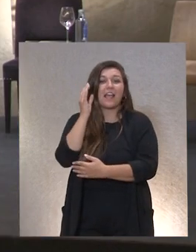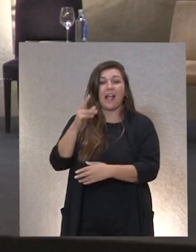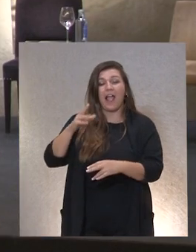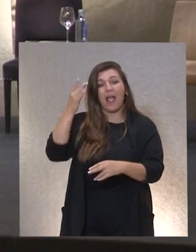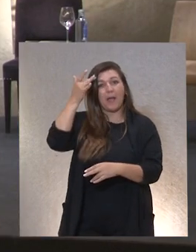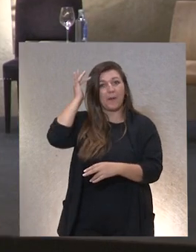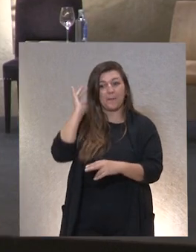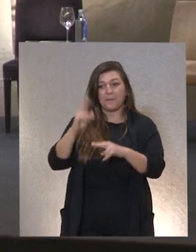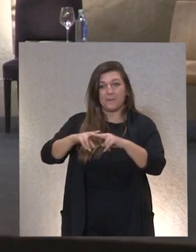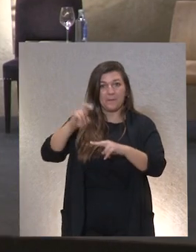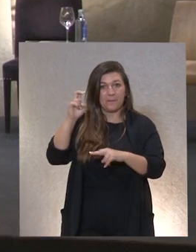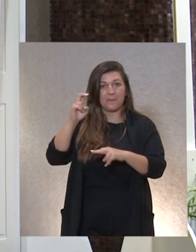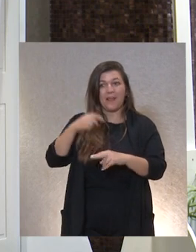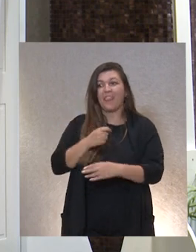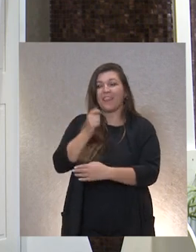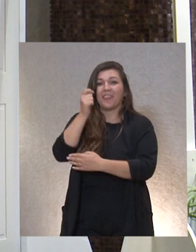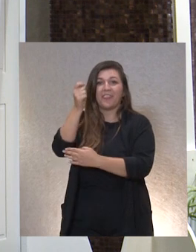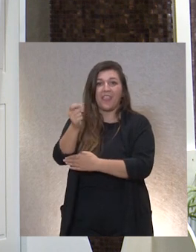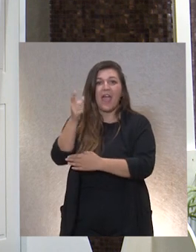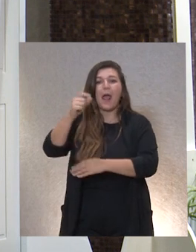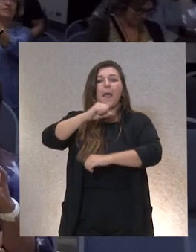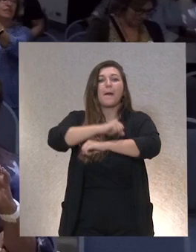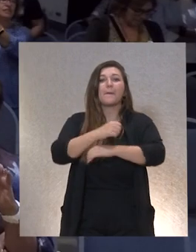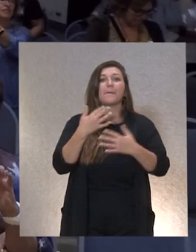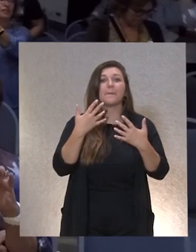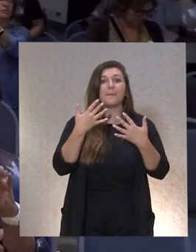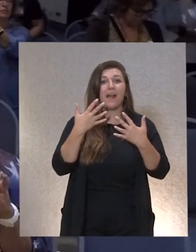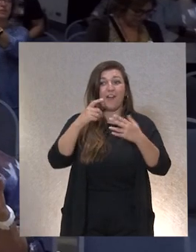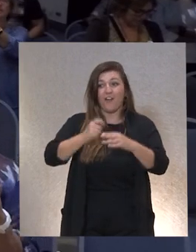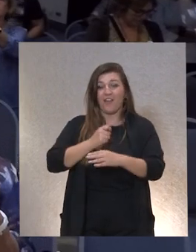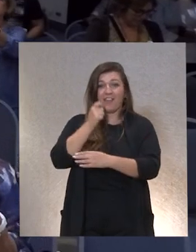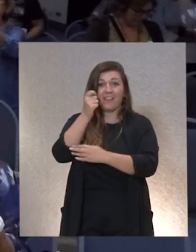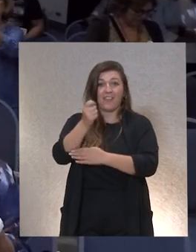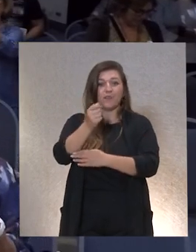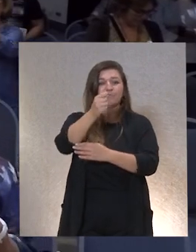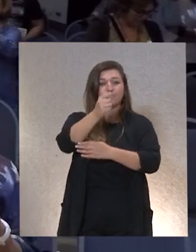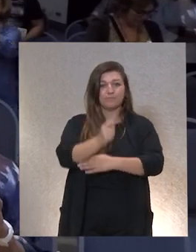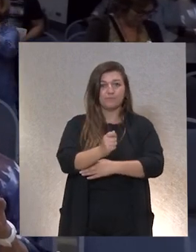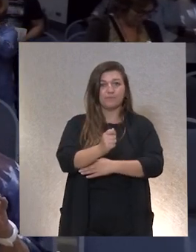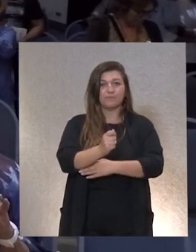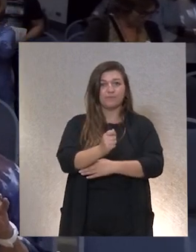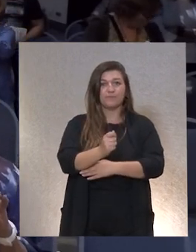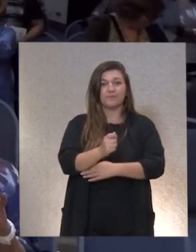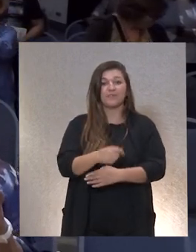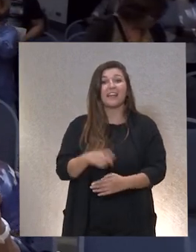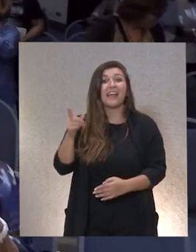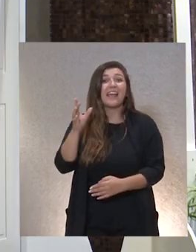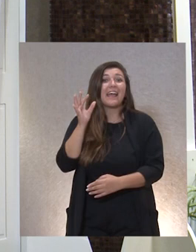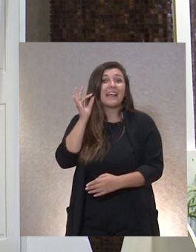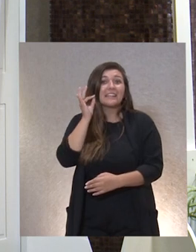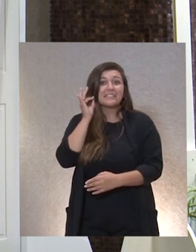dársela a mi morena, que la ponga en el balcón.